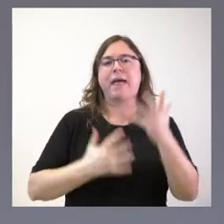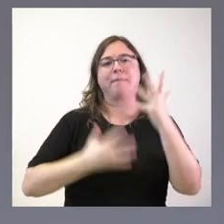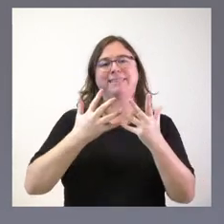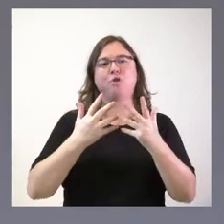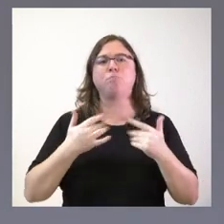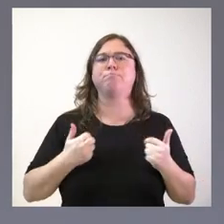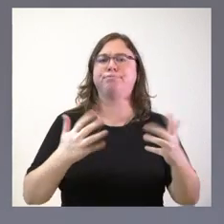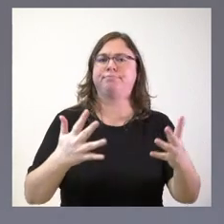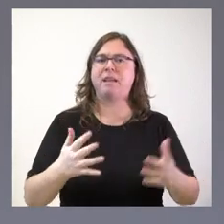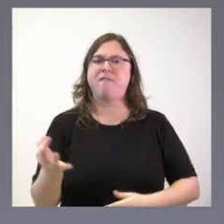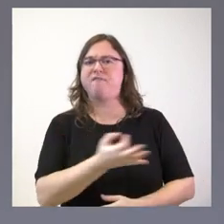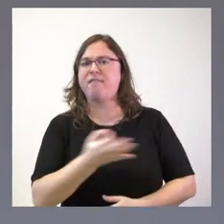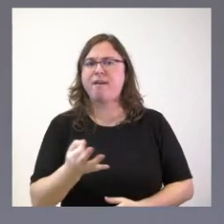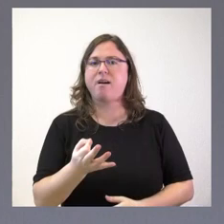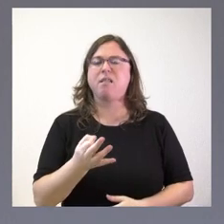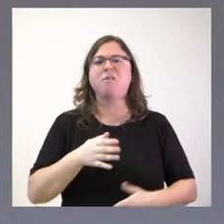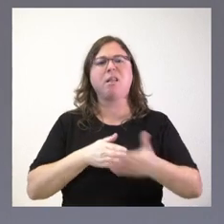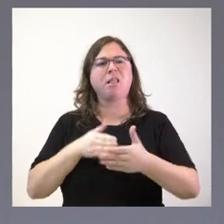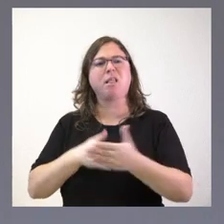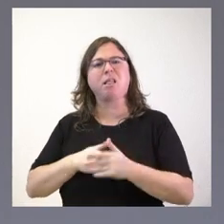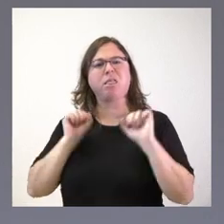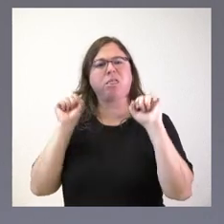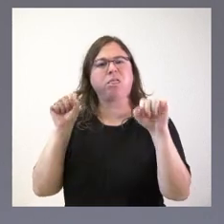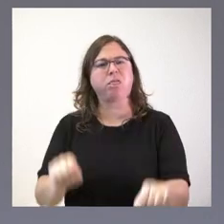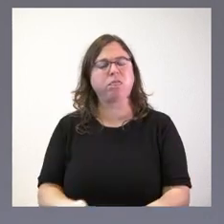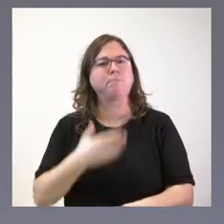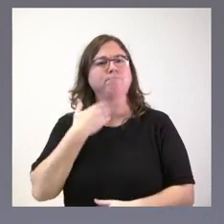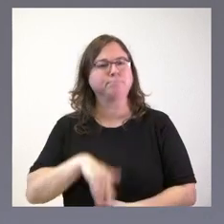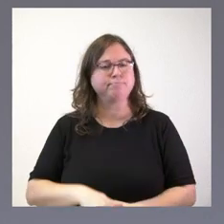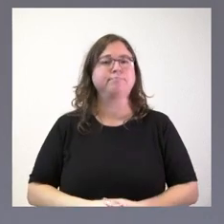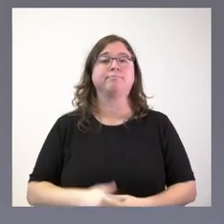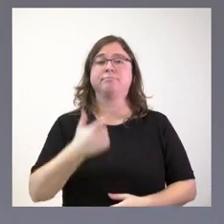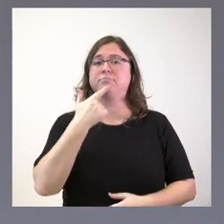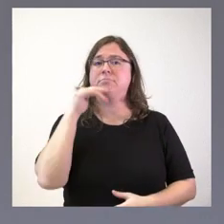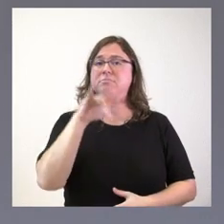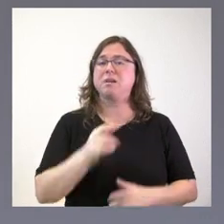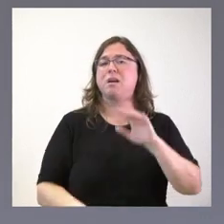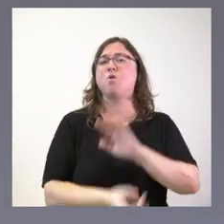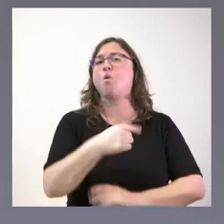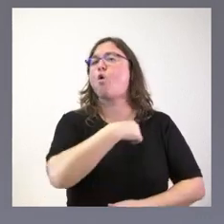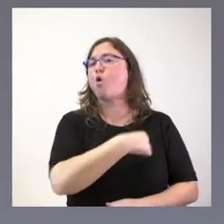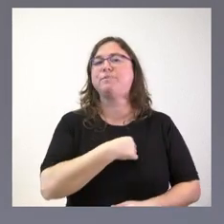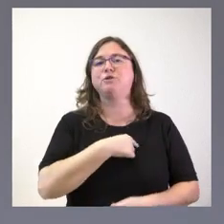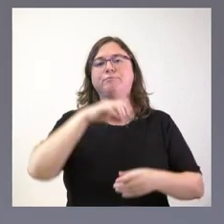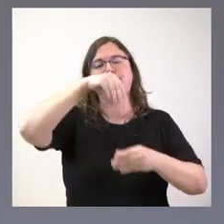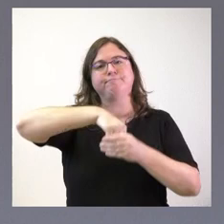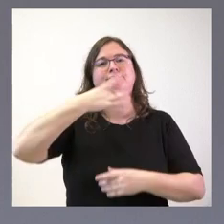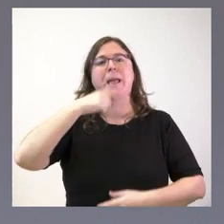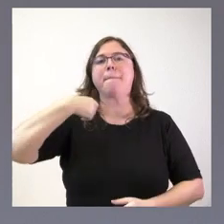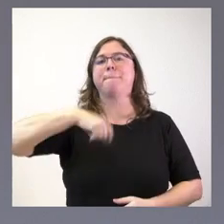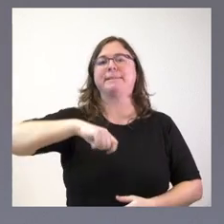ágil, eficaz y con menos trabas burocráticas. La composición de esta comisión va a ser la siguiente. La presido